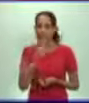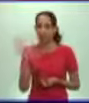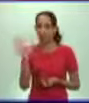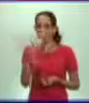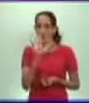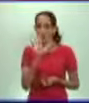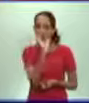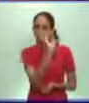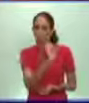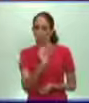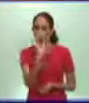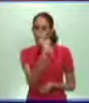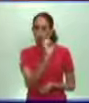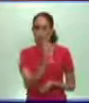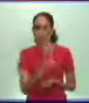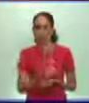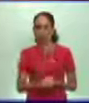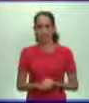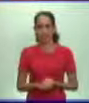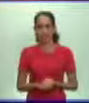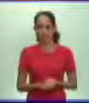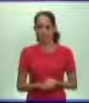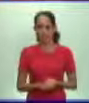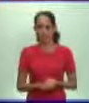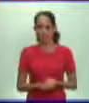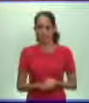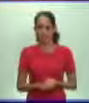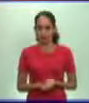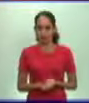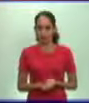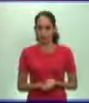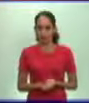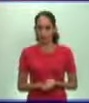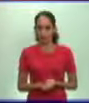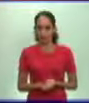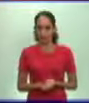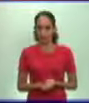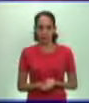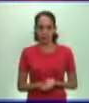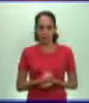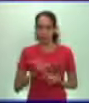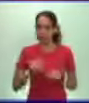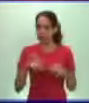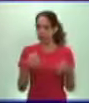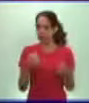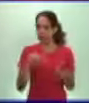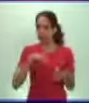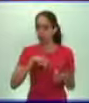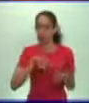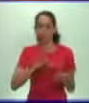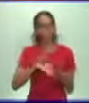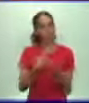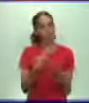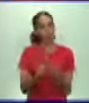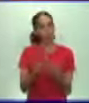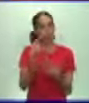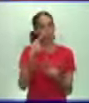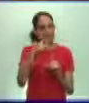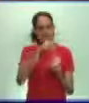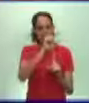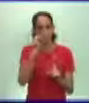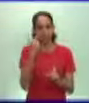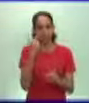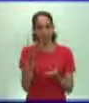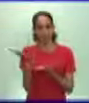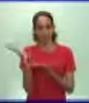a raíz precisamente de toda esta situación por la que está atravesando esta región del mundo. Por tanto, les propongo, muchachos, que veamos el tema del encuentro de